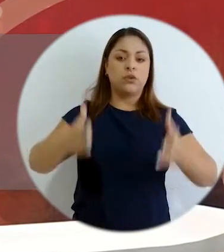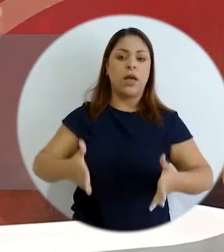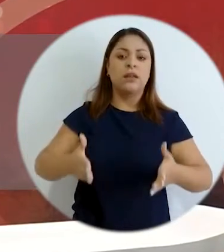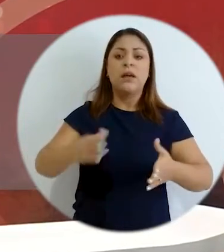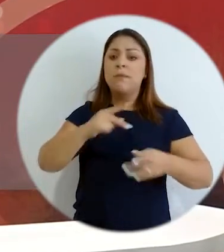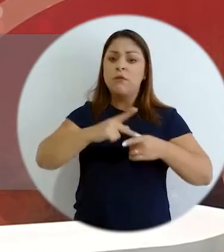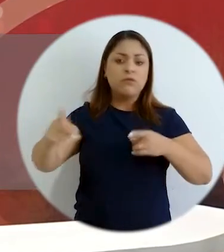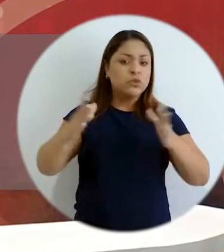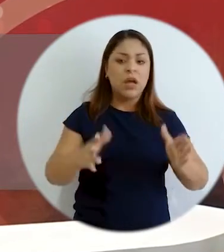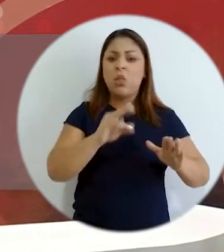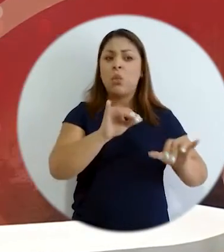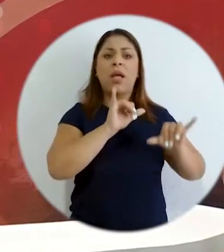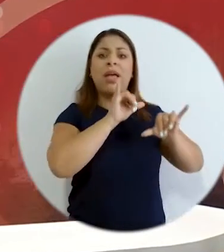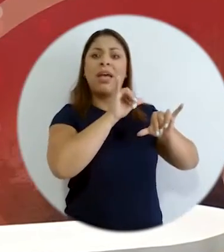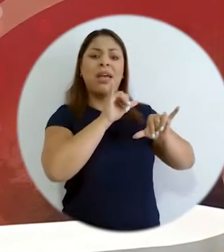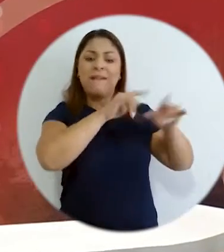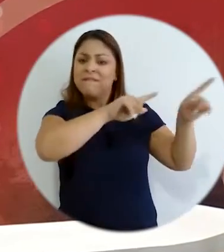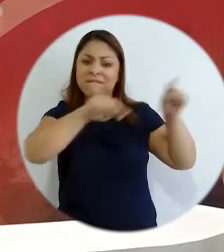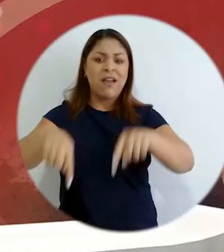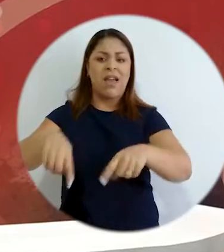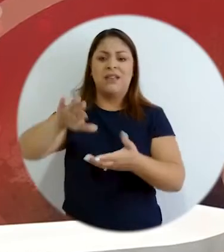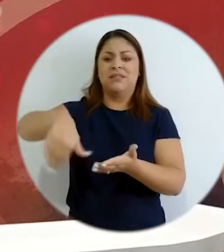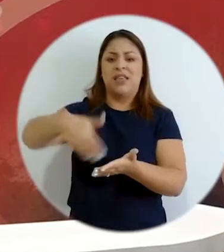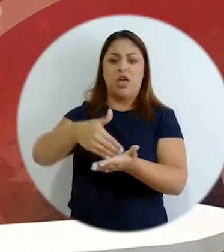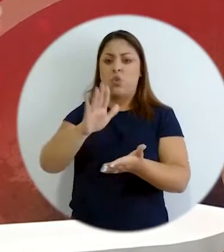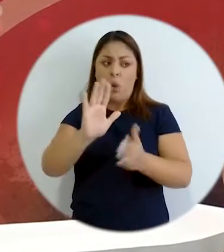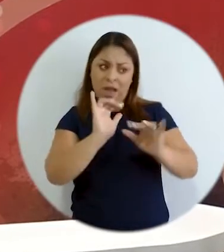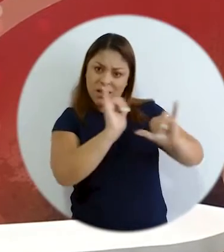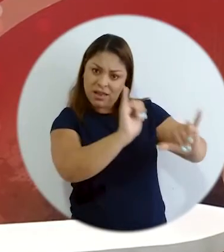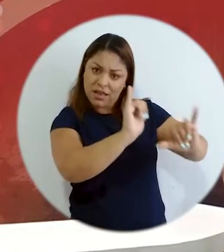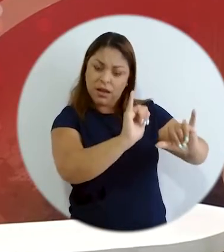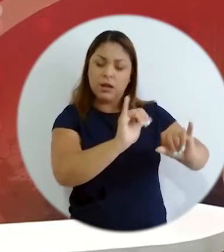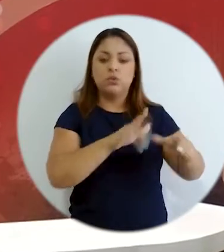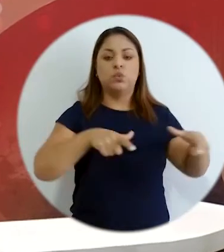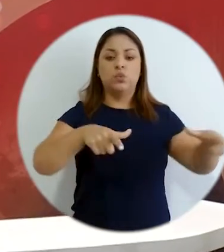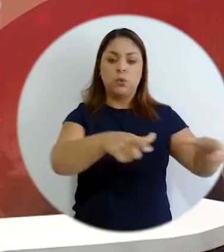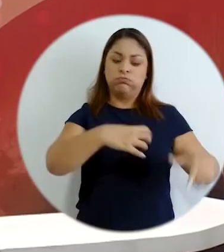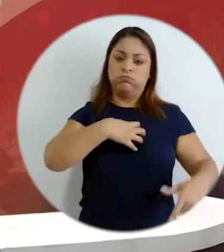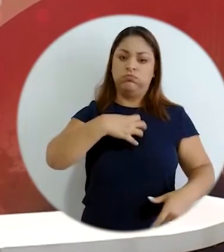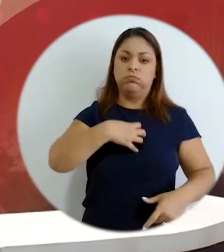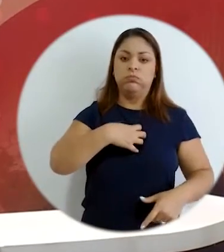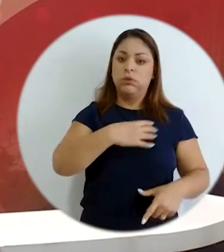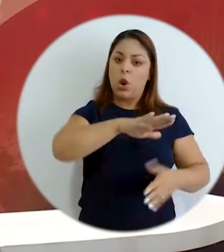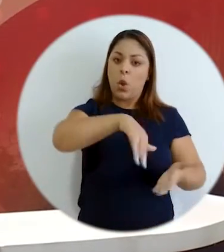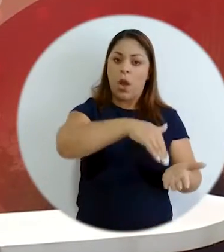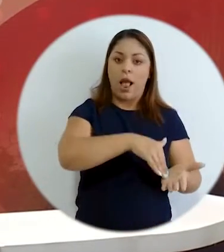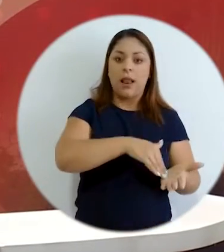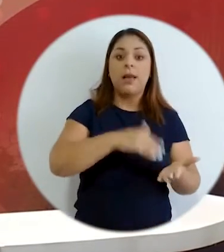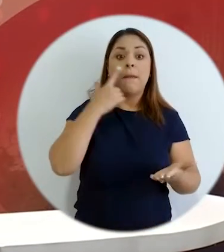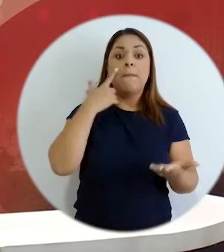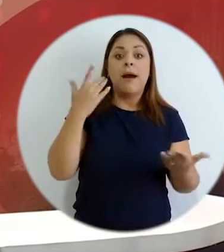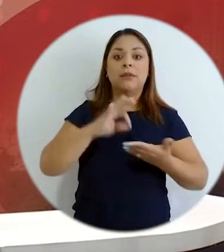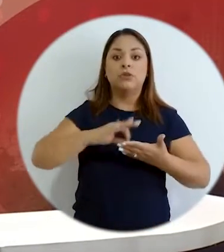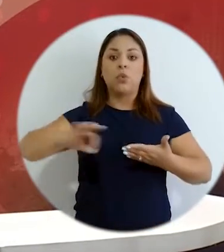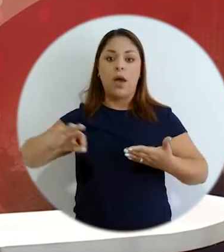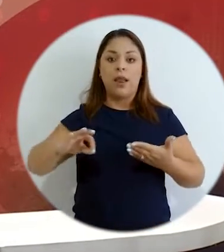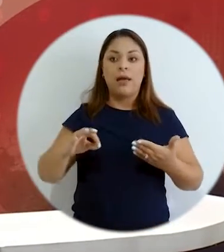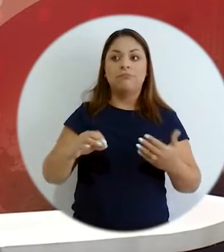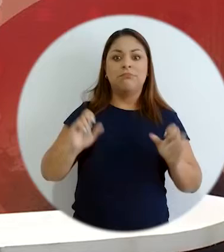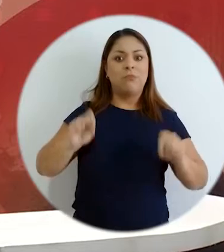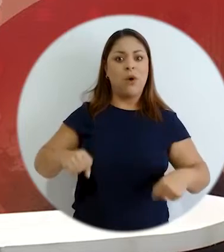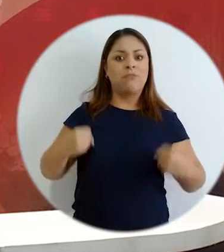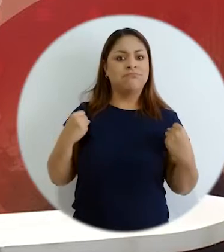para el valle central sino que se queden a desarrollar sus comunidades que fortalezcan los sistemas educativos locales para que nuestras escuelas